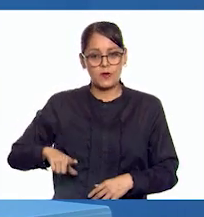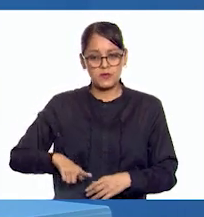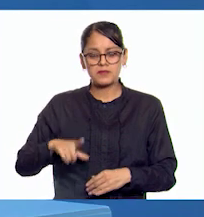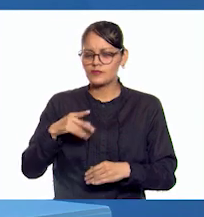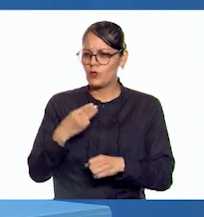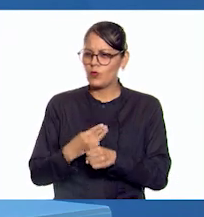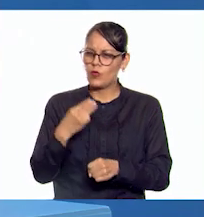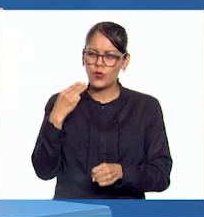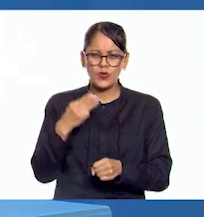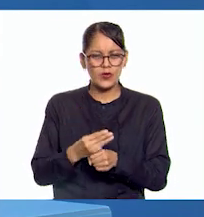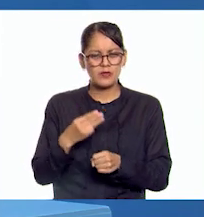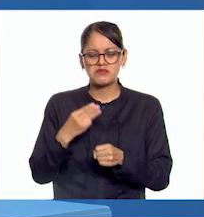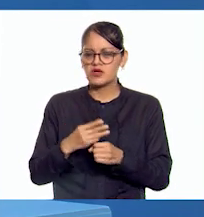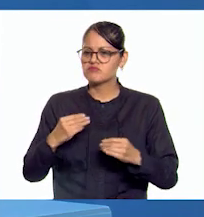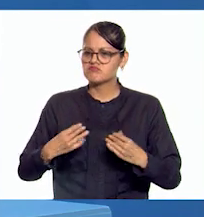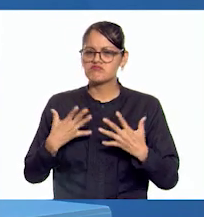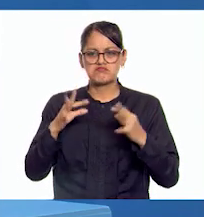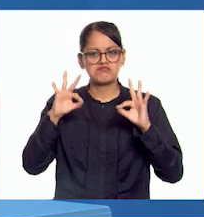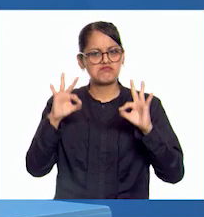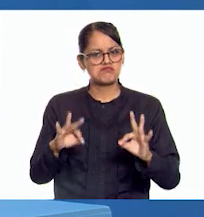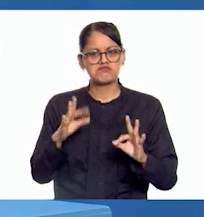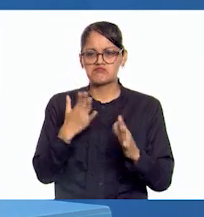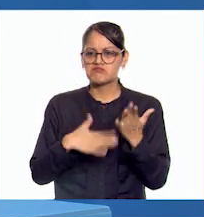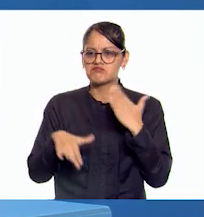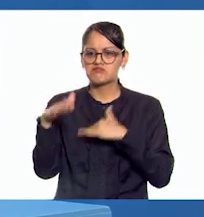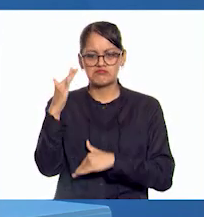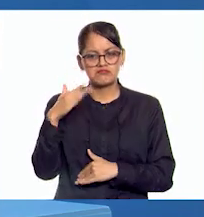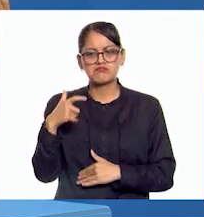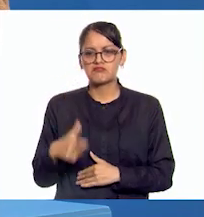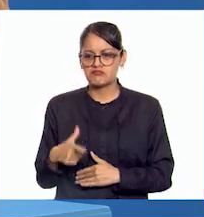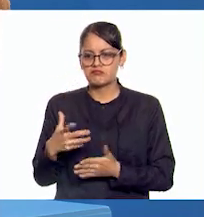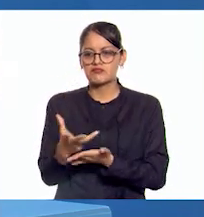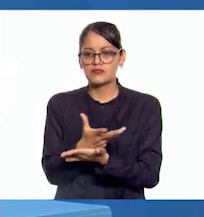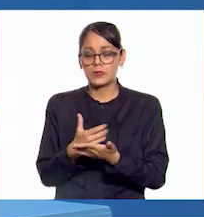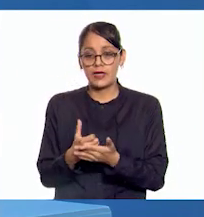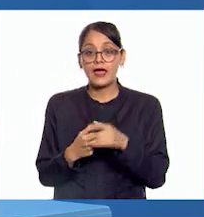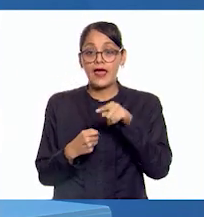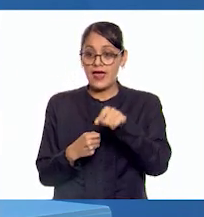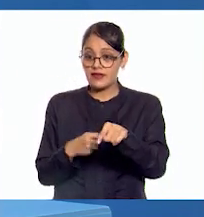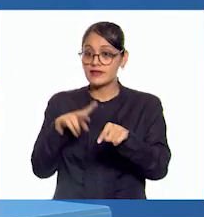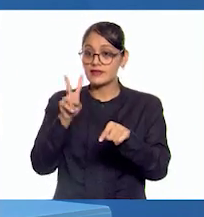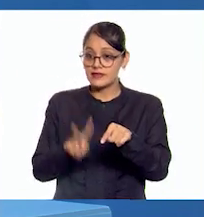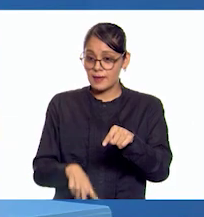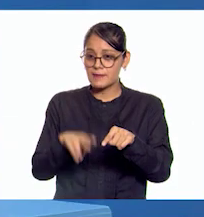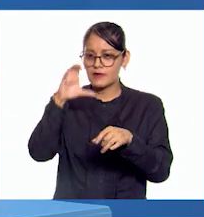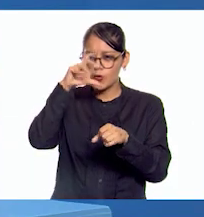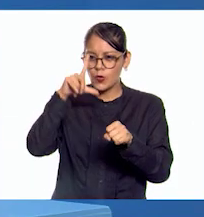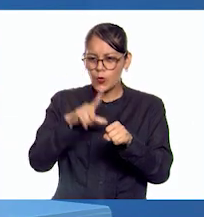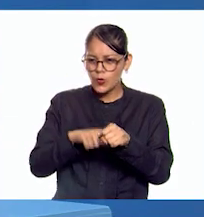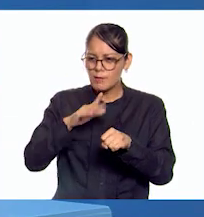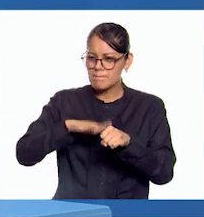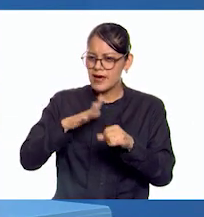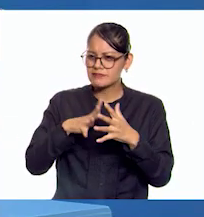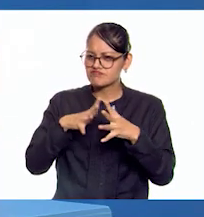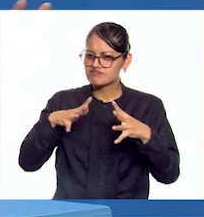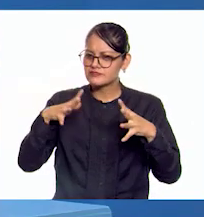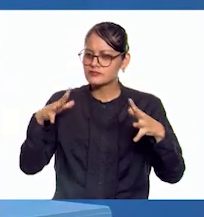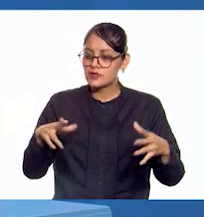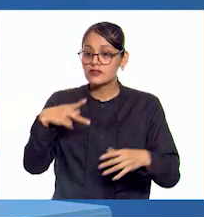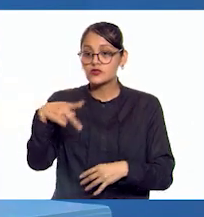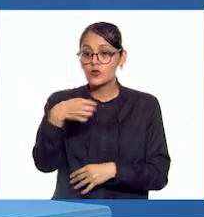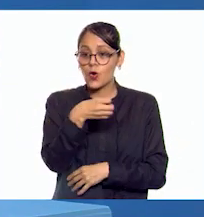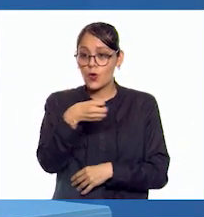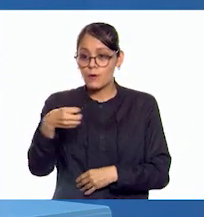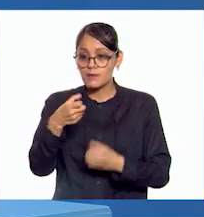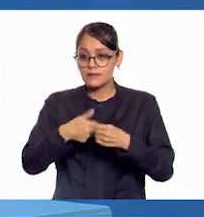muy, muy próspero en el que se logró desarrollar una extraordinaria cultura y una compleja organización